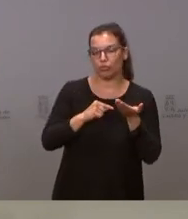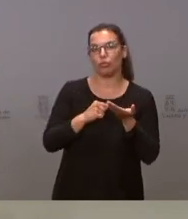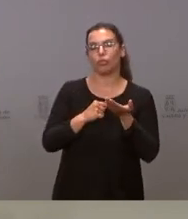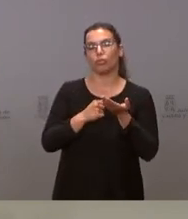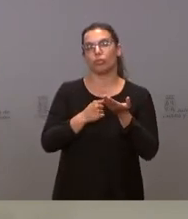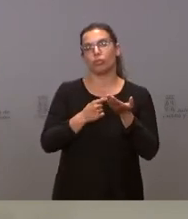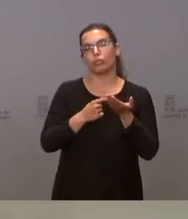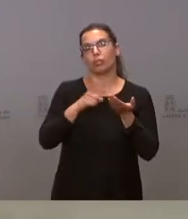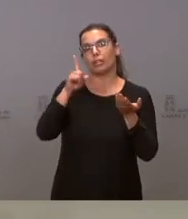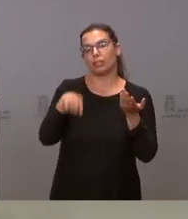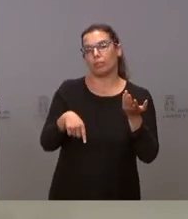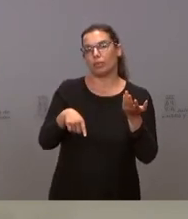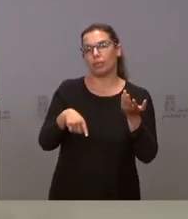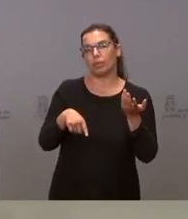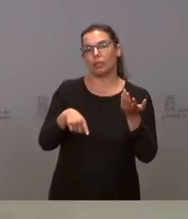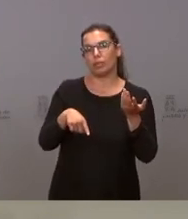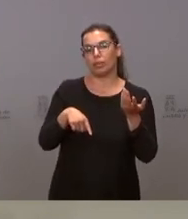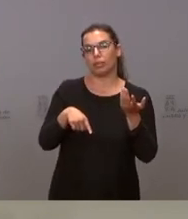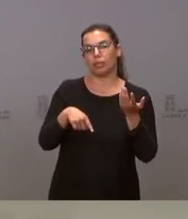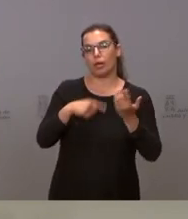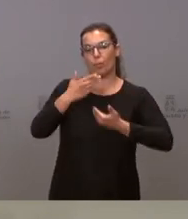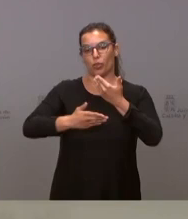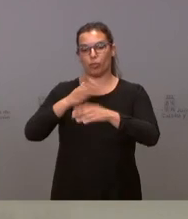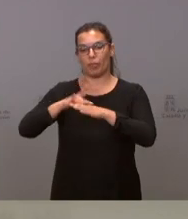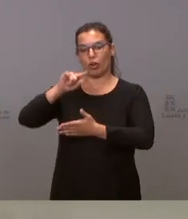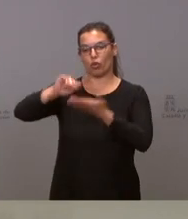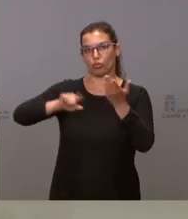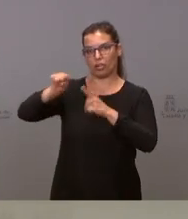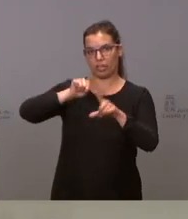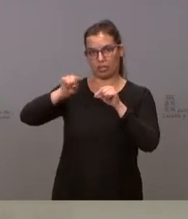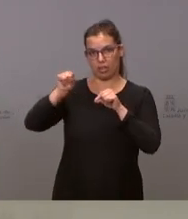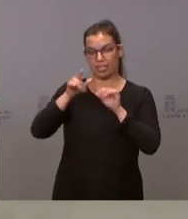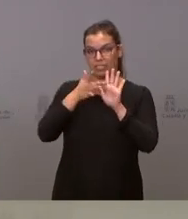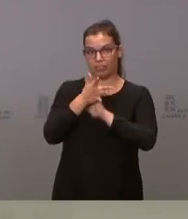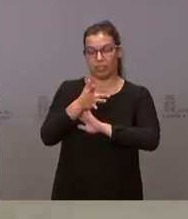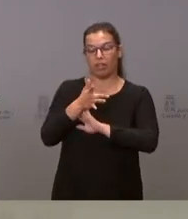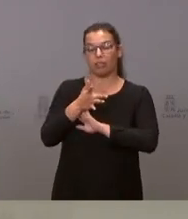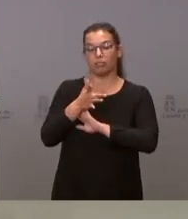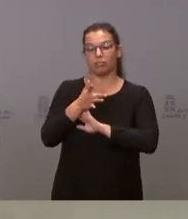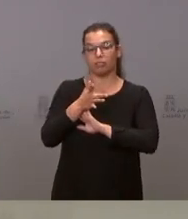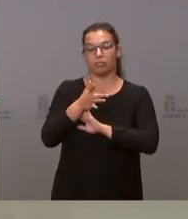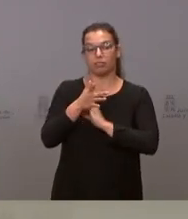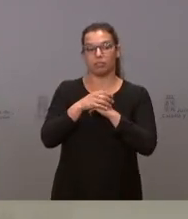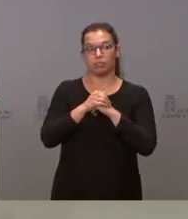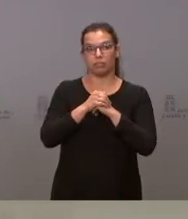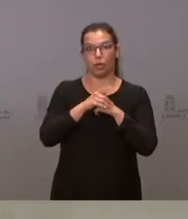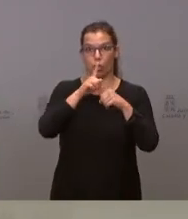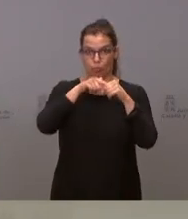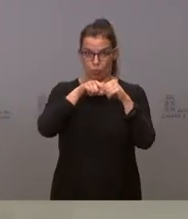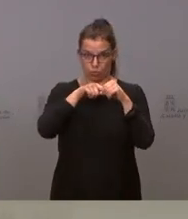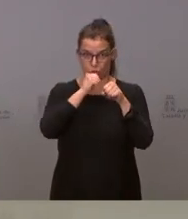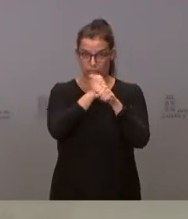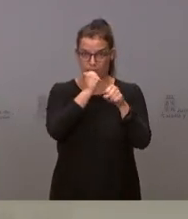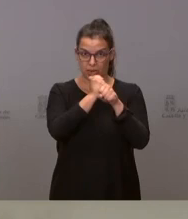y como se contrata también al personal. Es decir, que ustedes van a mantener los puestos de